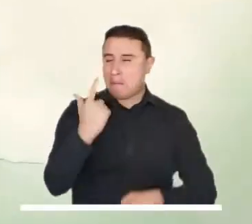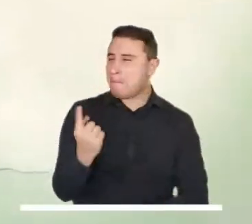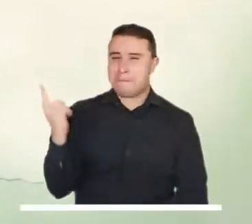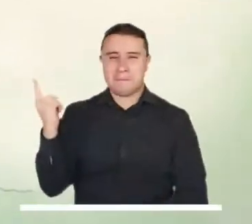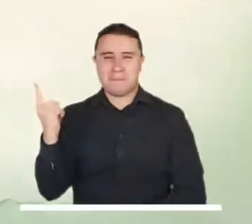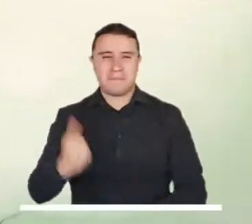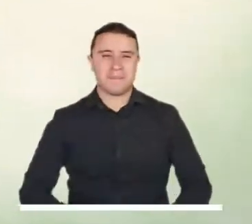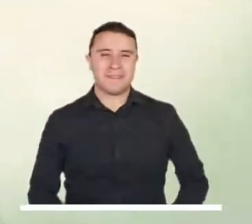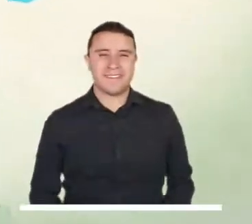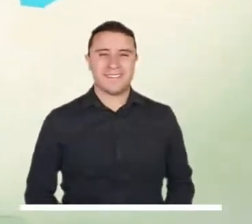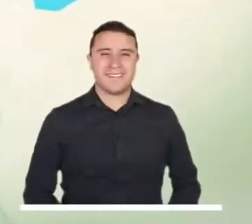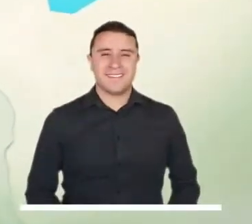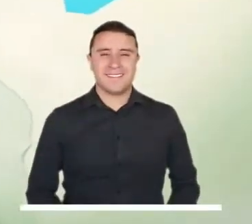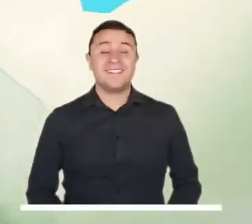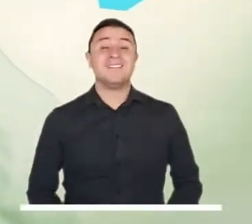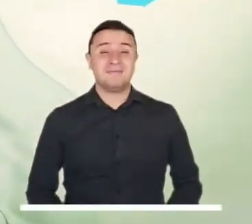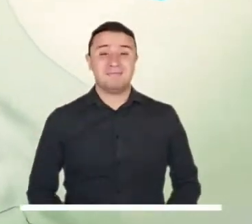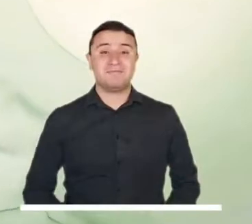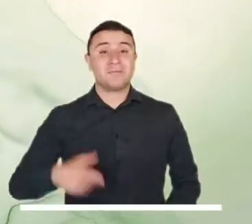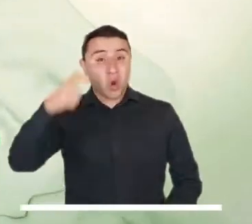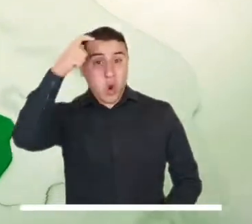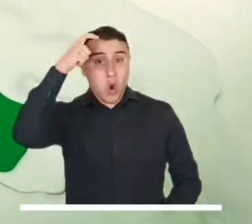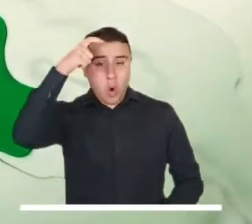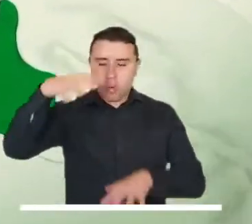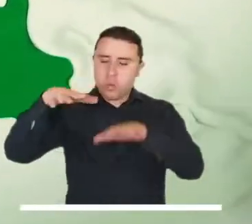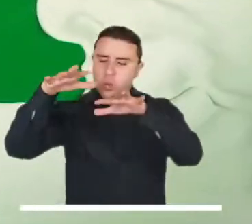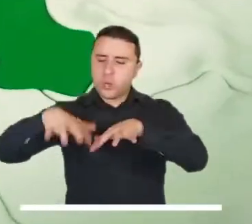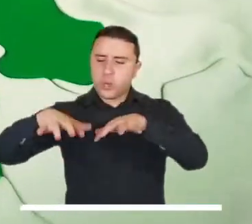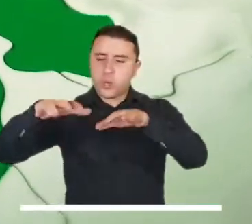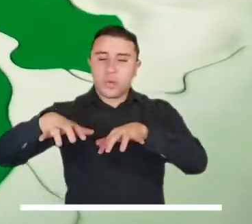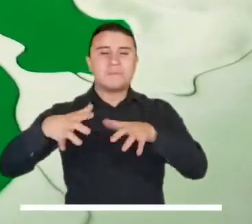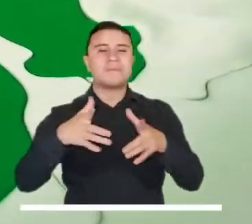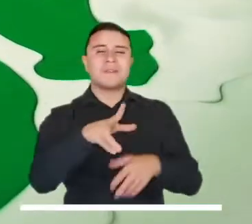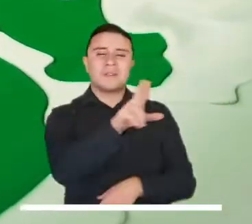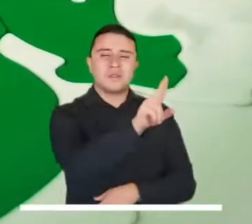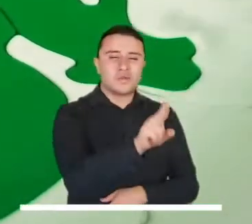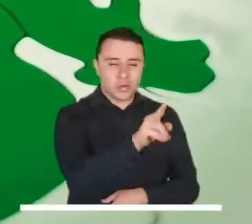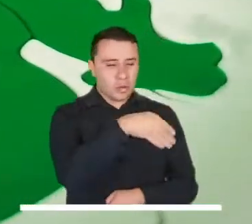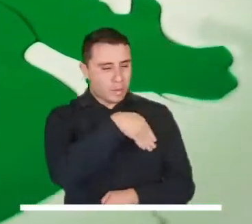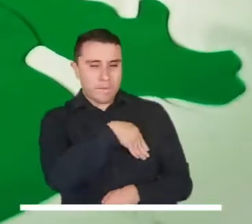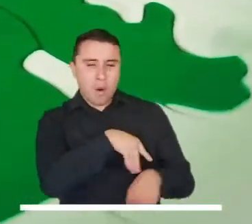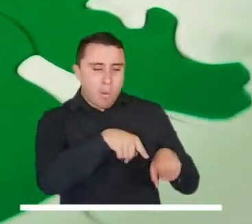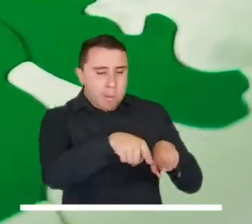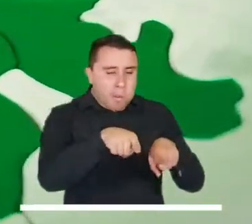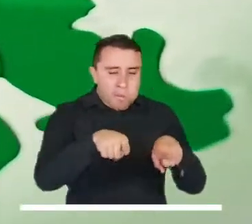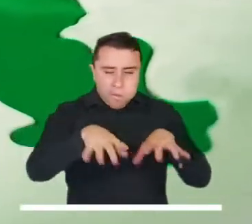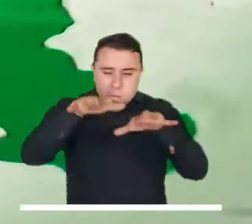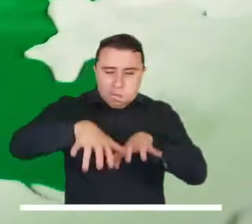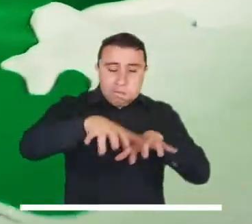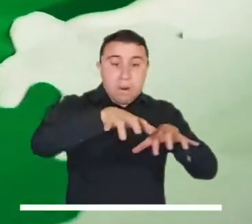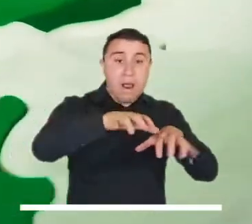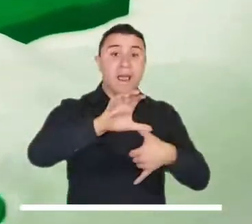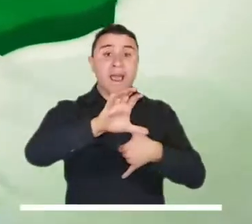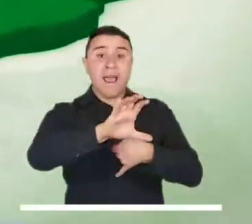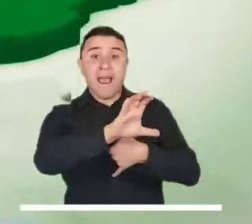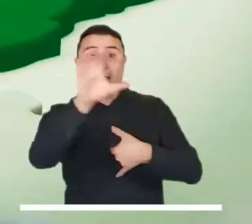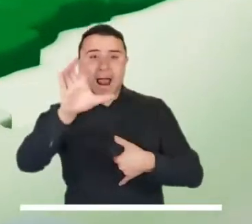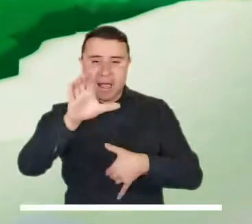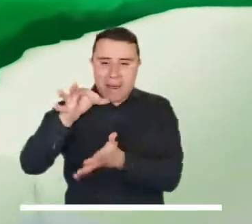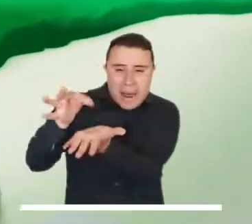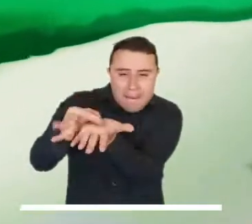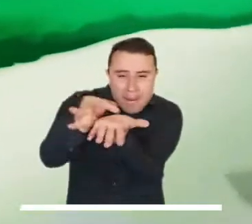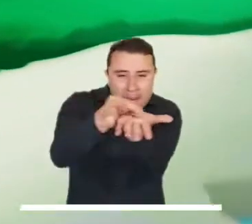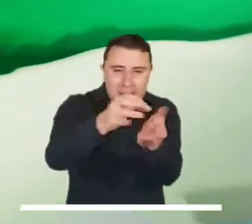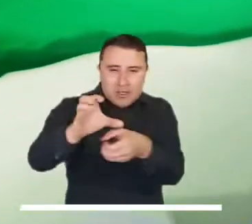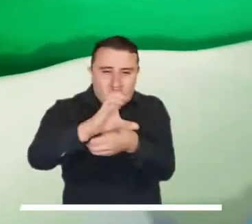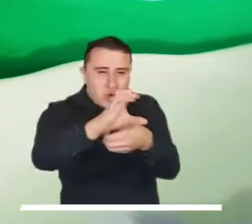y ancho del país. A pesar de algunas lluvias en Córdoba y lluviznas ocasionales en puntos de Sufre y Bolívar, en el Caribe y sus capitales se